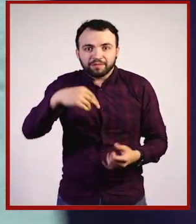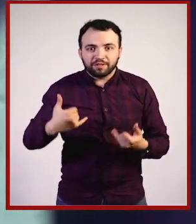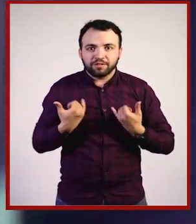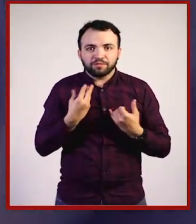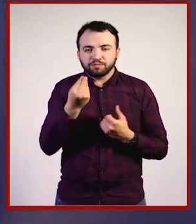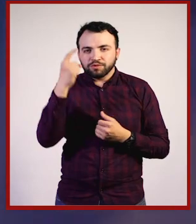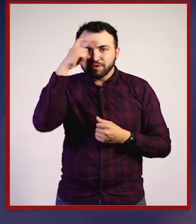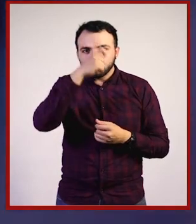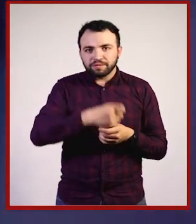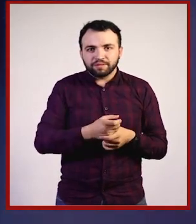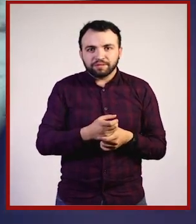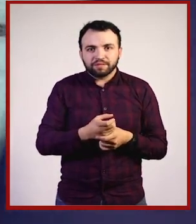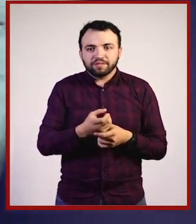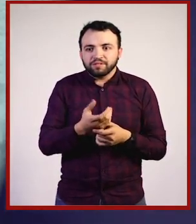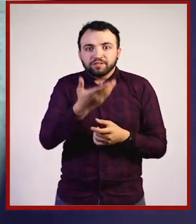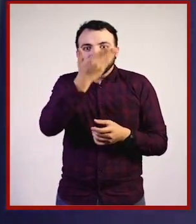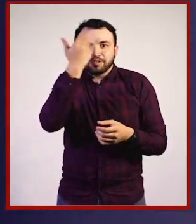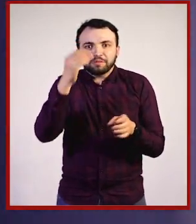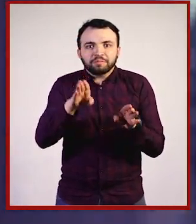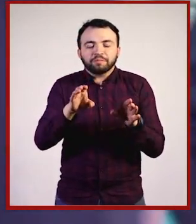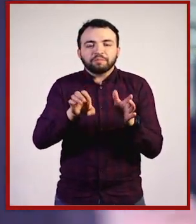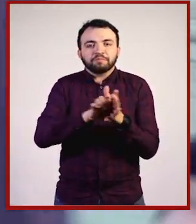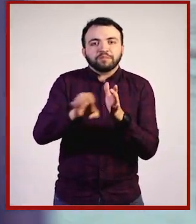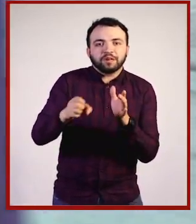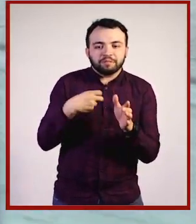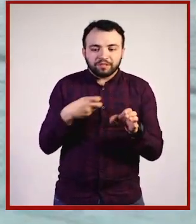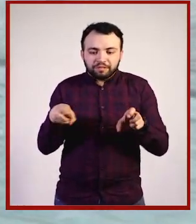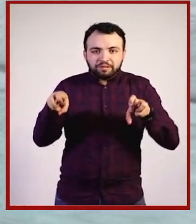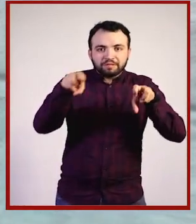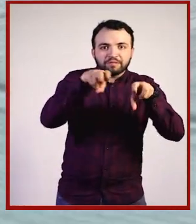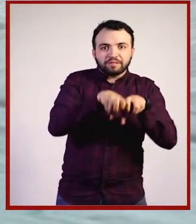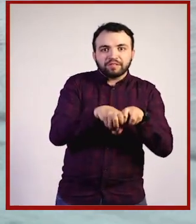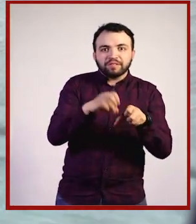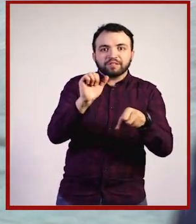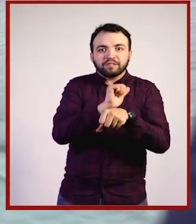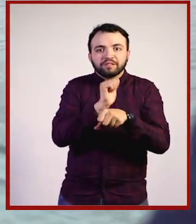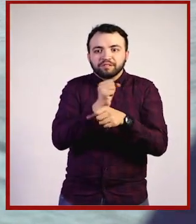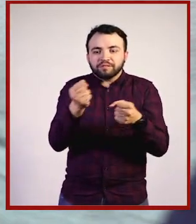Te subes a un coche sin saber manejar y chocas y te quedas paralítico.